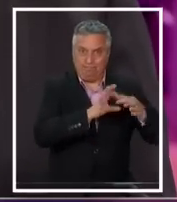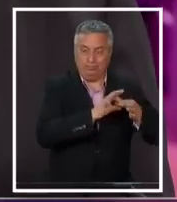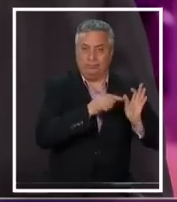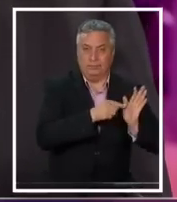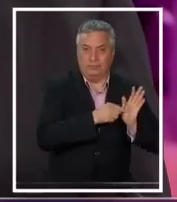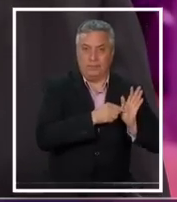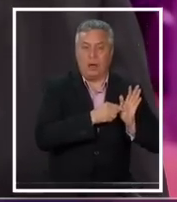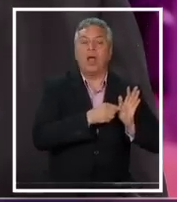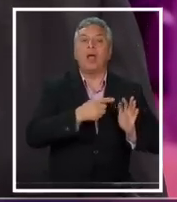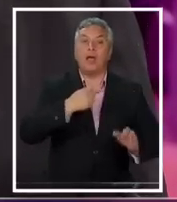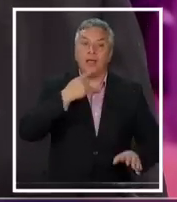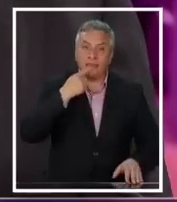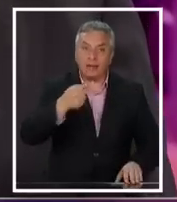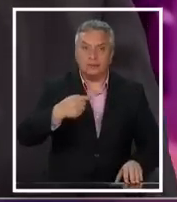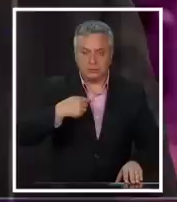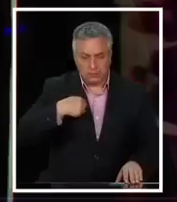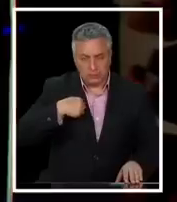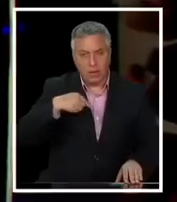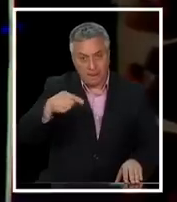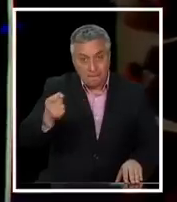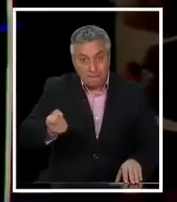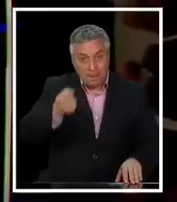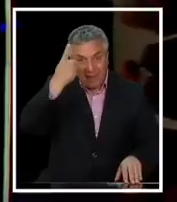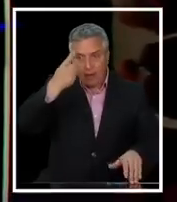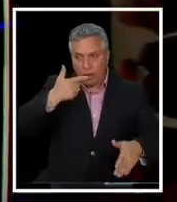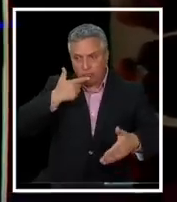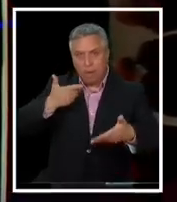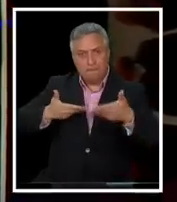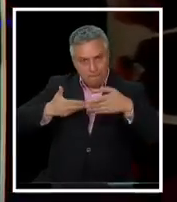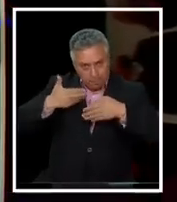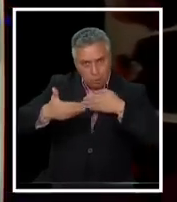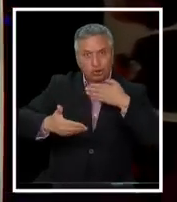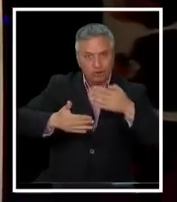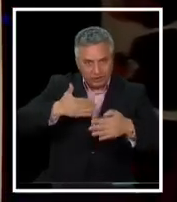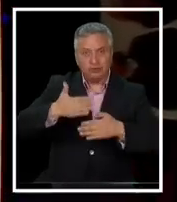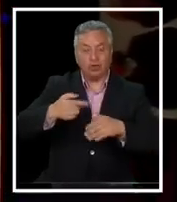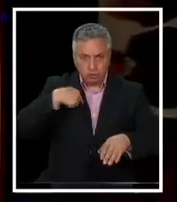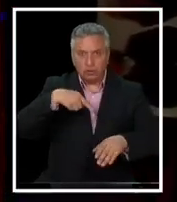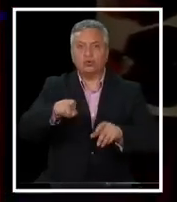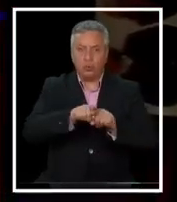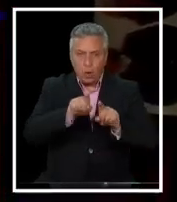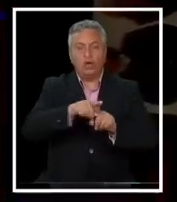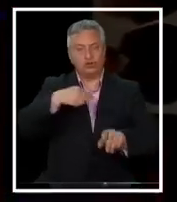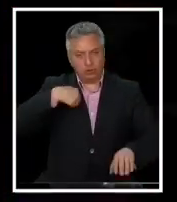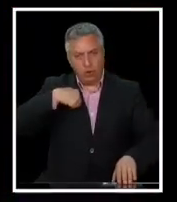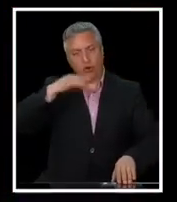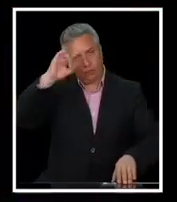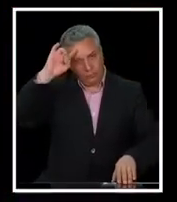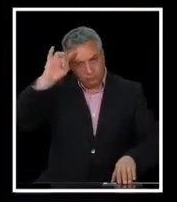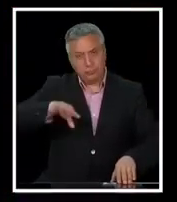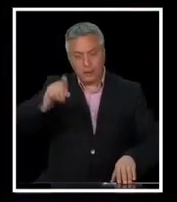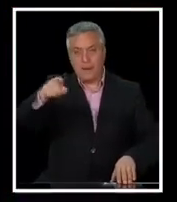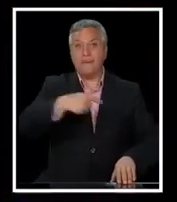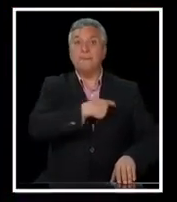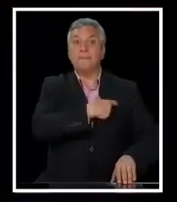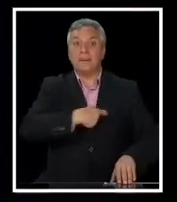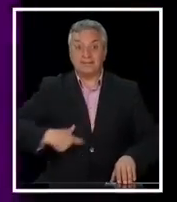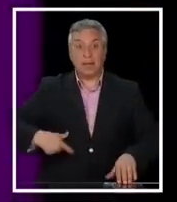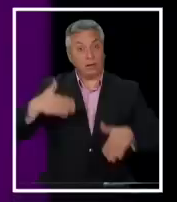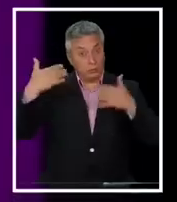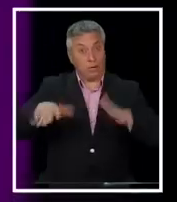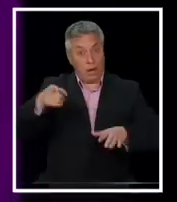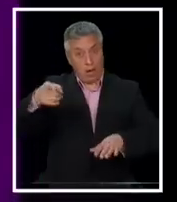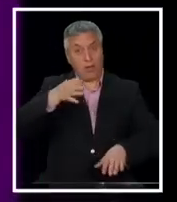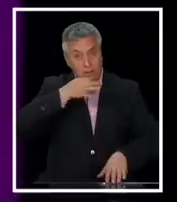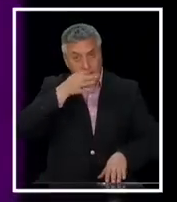diálogo, de la conversación, vamos a tener primero un proceso. Eso se va a aprobar. Y yo estoy confiada en que el presidente, después de lo que ha dicho